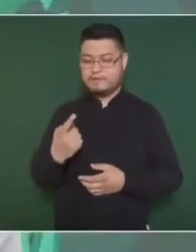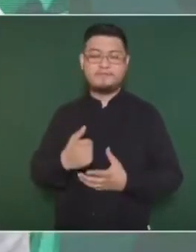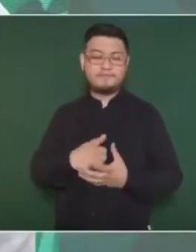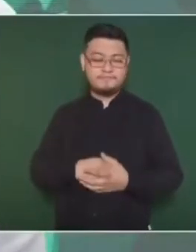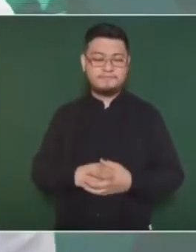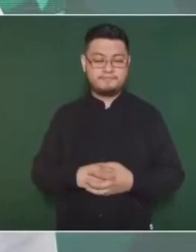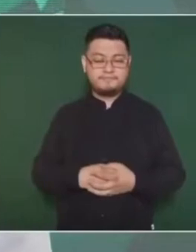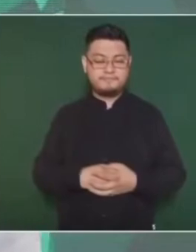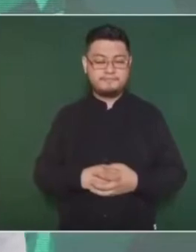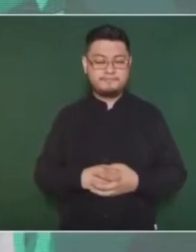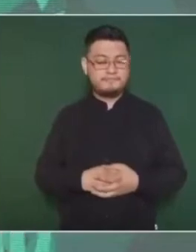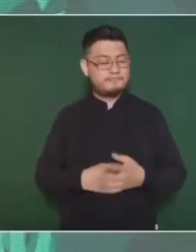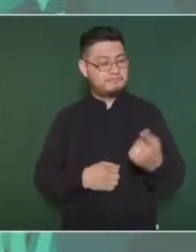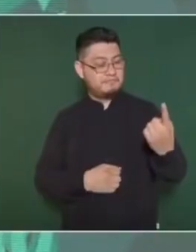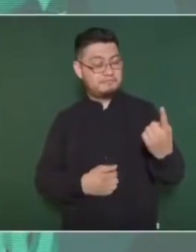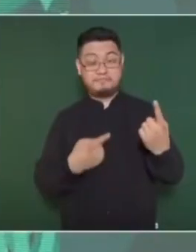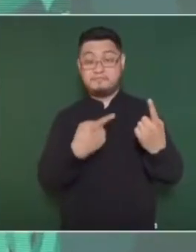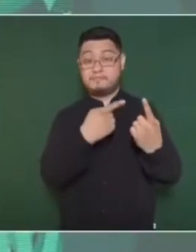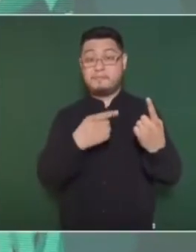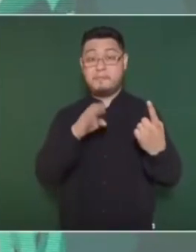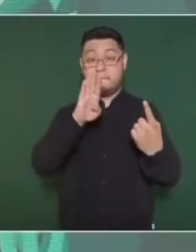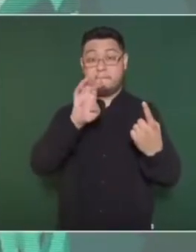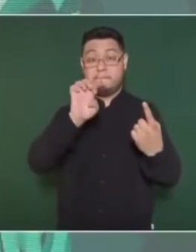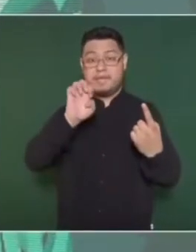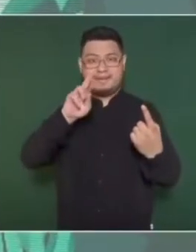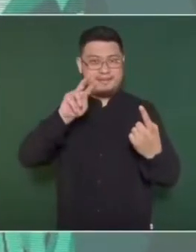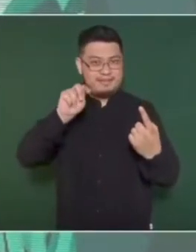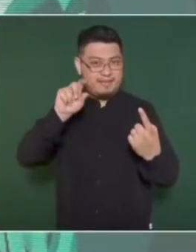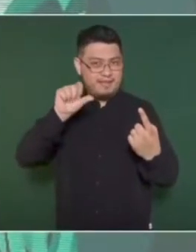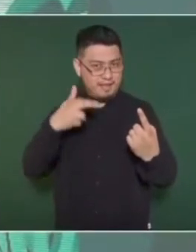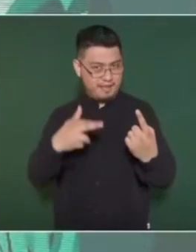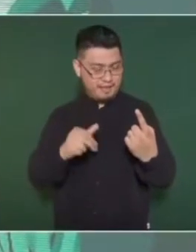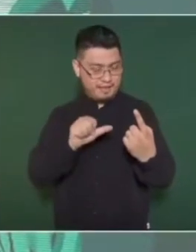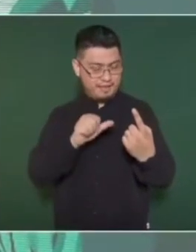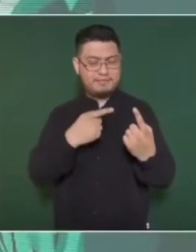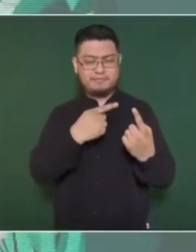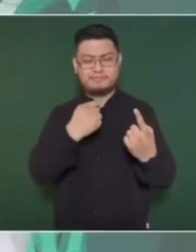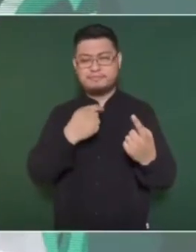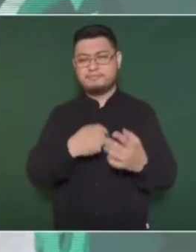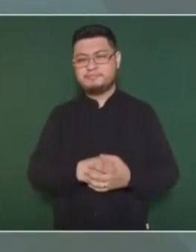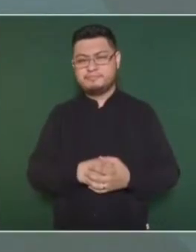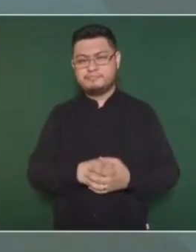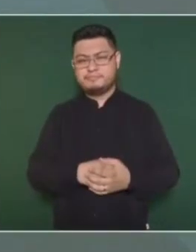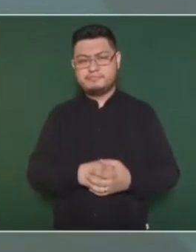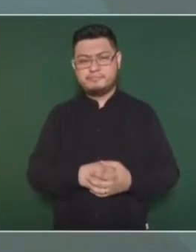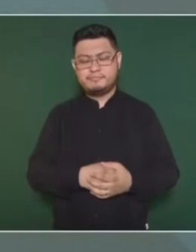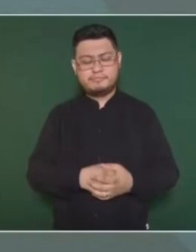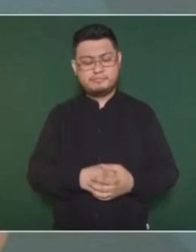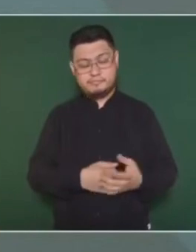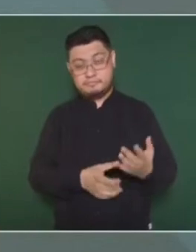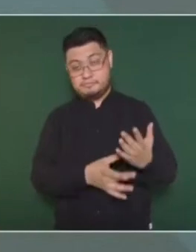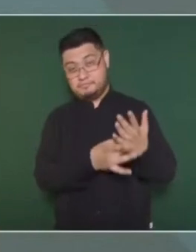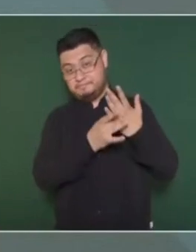Y Berta, me dijo, presidente,